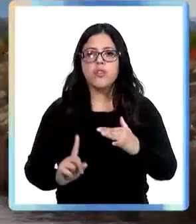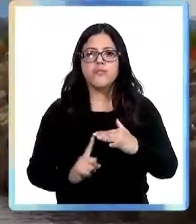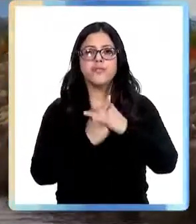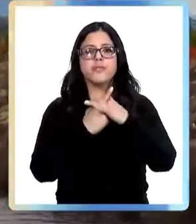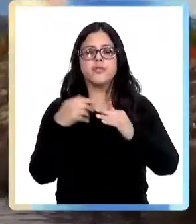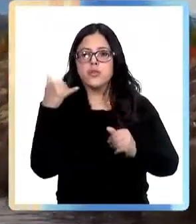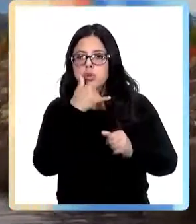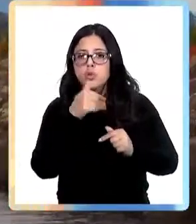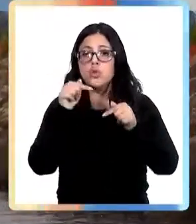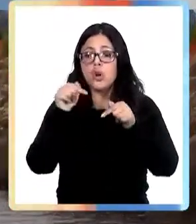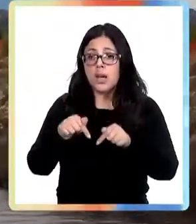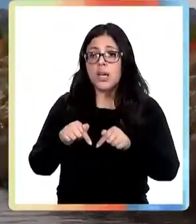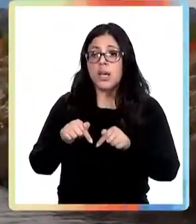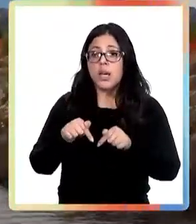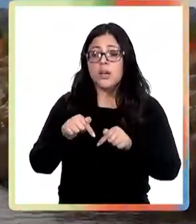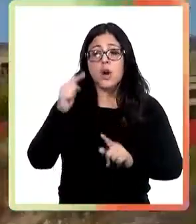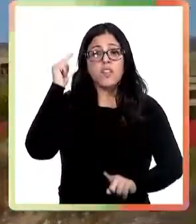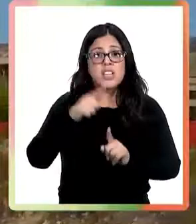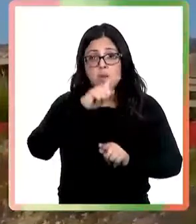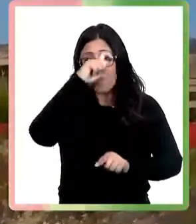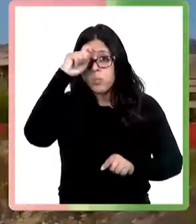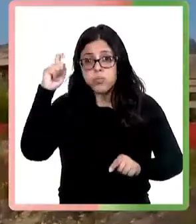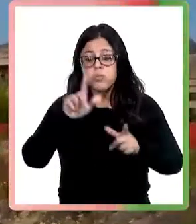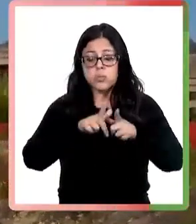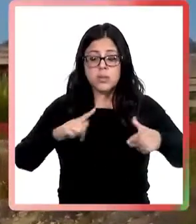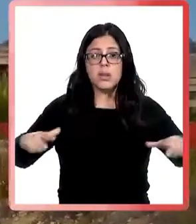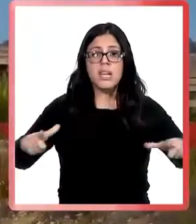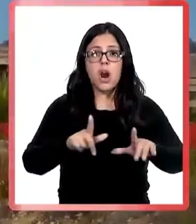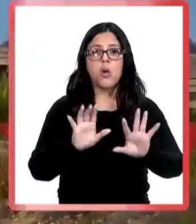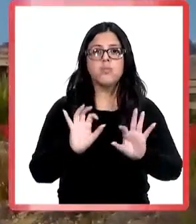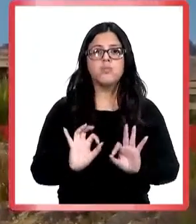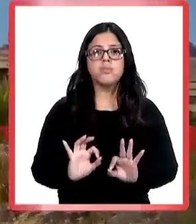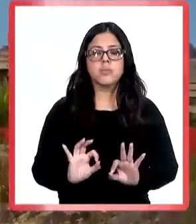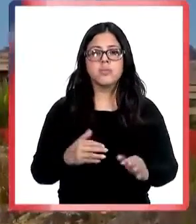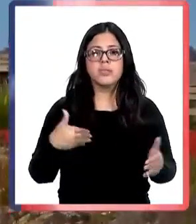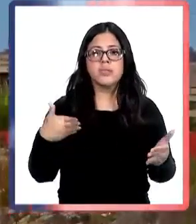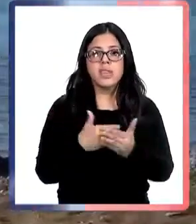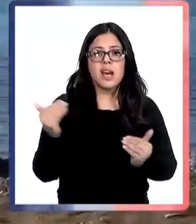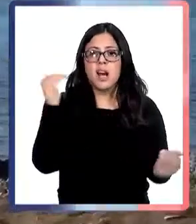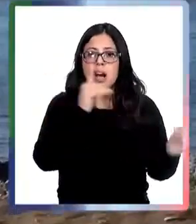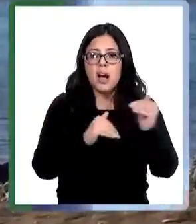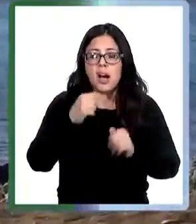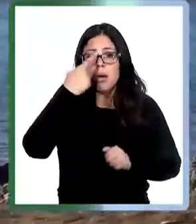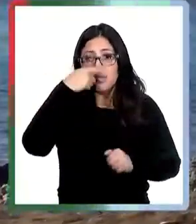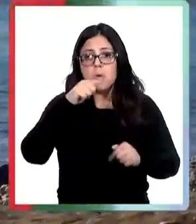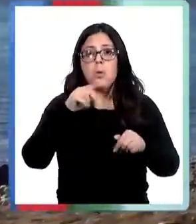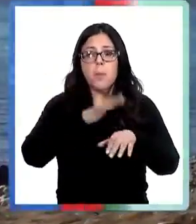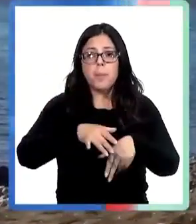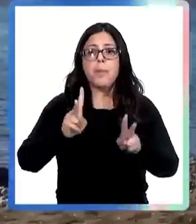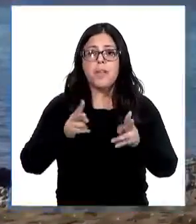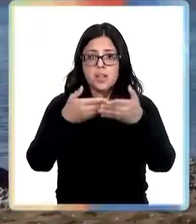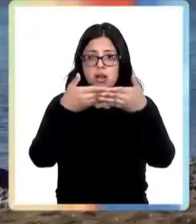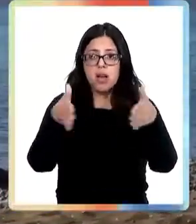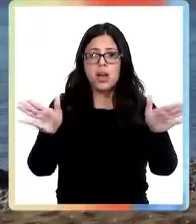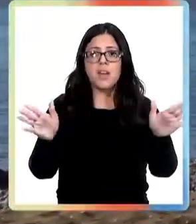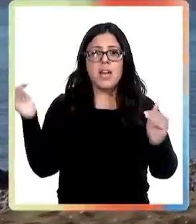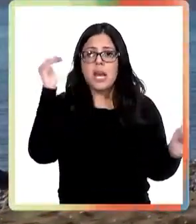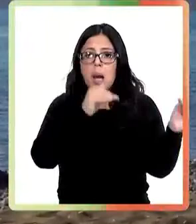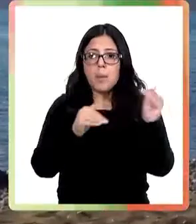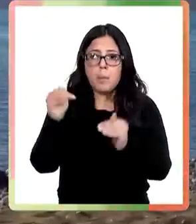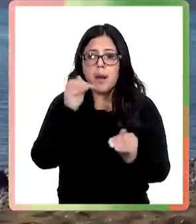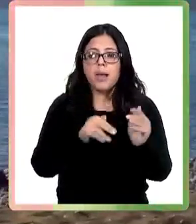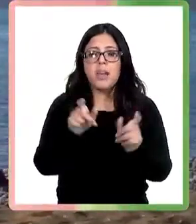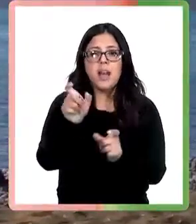La intención es que para la época estival el lago Yankihue esté en condiciones sobre todo en la costa de Portobalas de permitir abrir las playas a la comunidad y